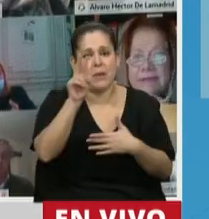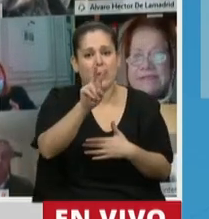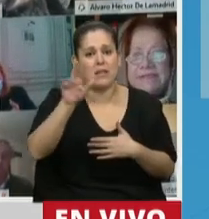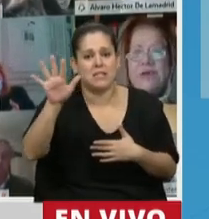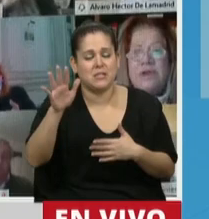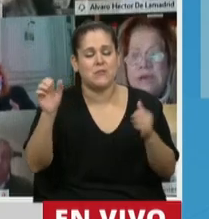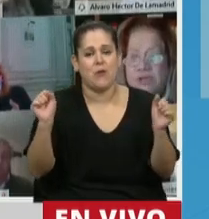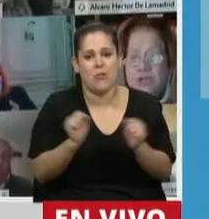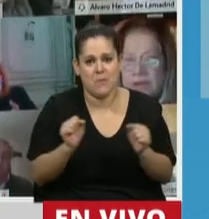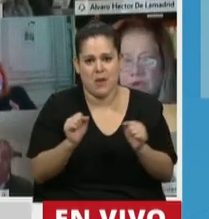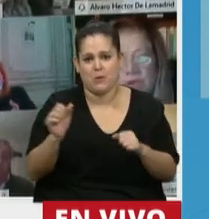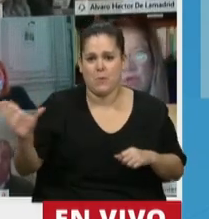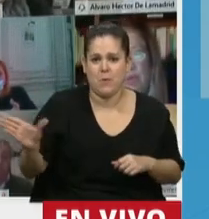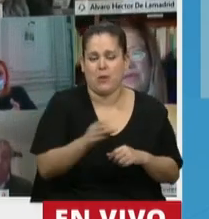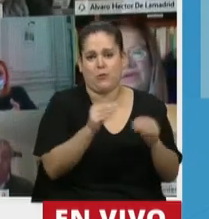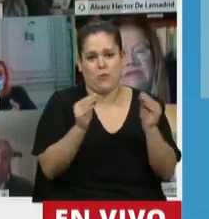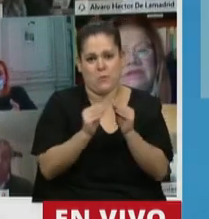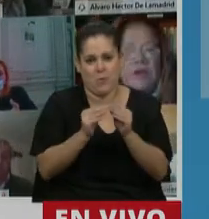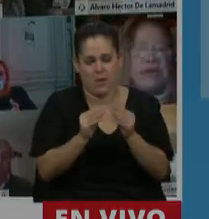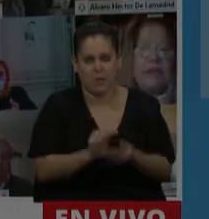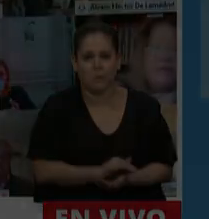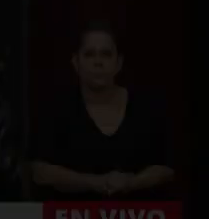compatriotas y colegas. Gracias, Diputada.